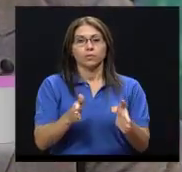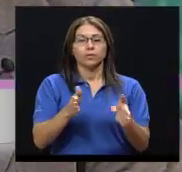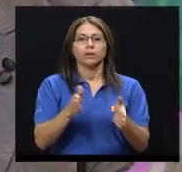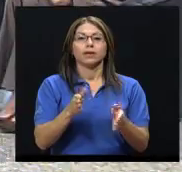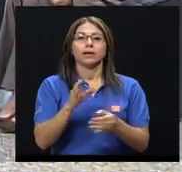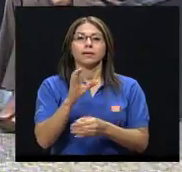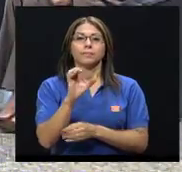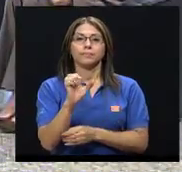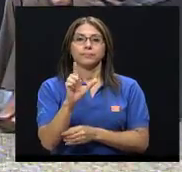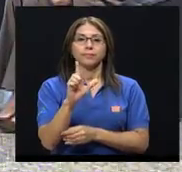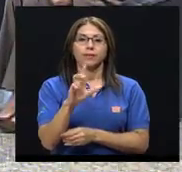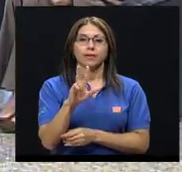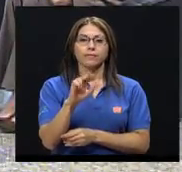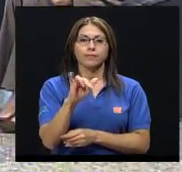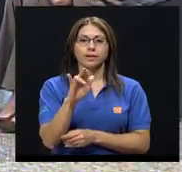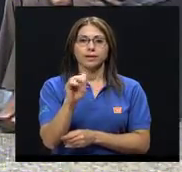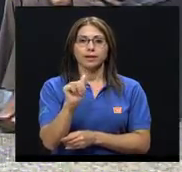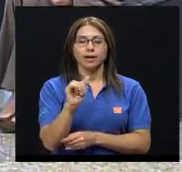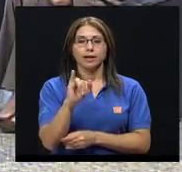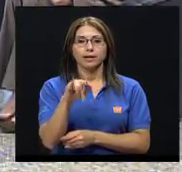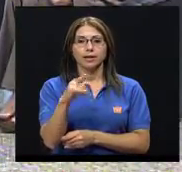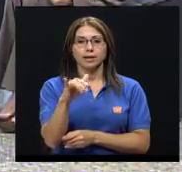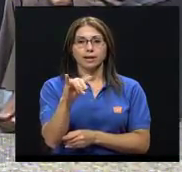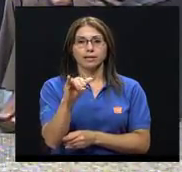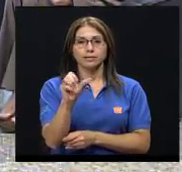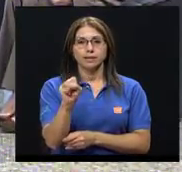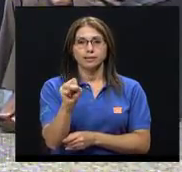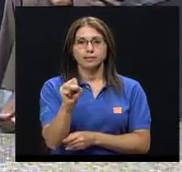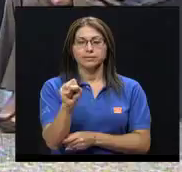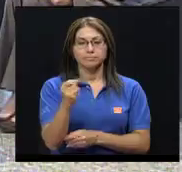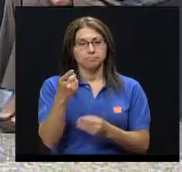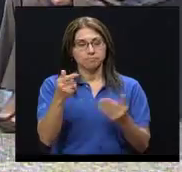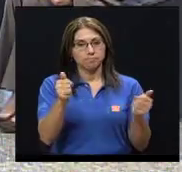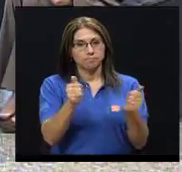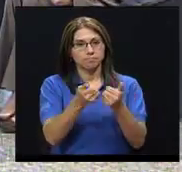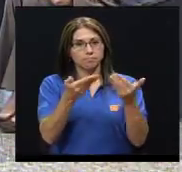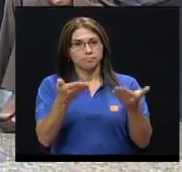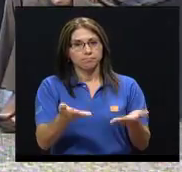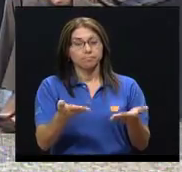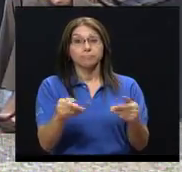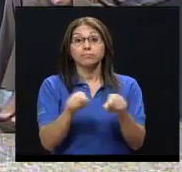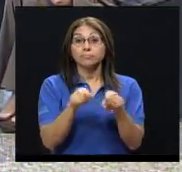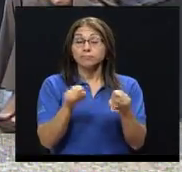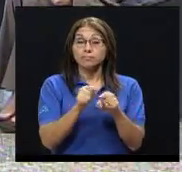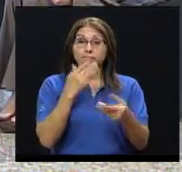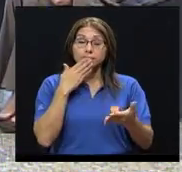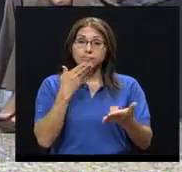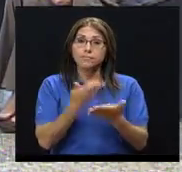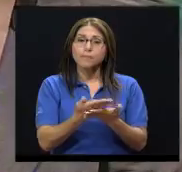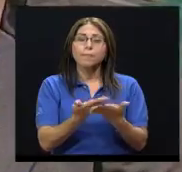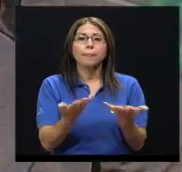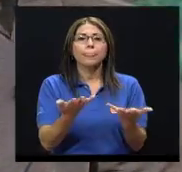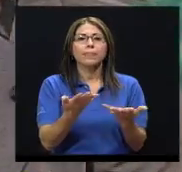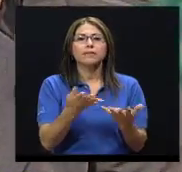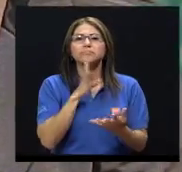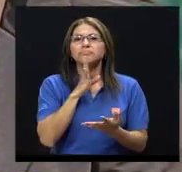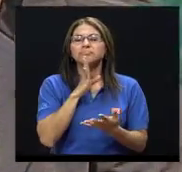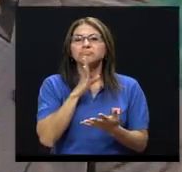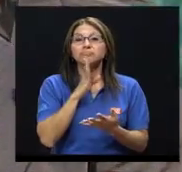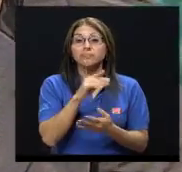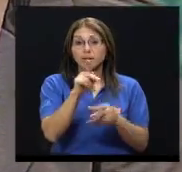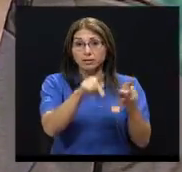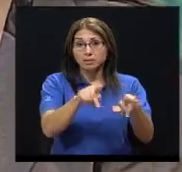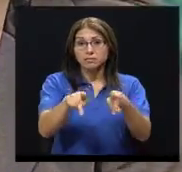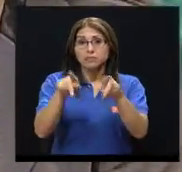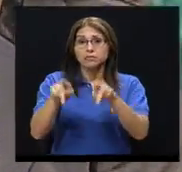presencia de la psicóloga clínica Elvira Iglesias, que muy gentilmente nos acompaña. Y sería muy oportuno también Elvira retomar de cómo